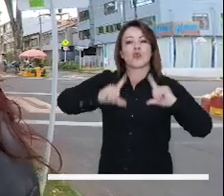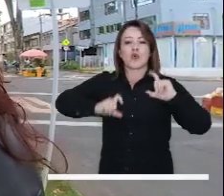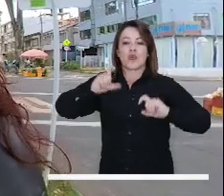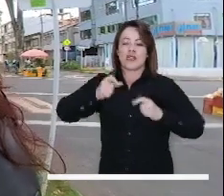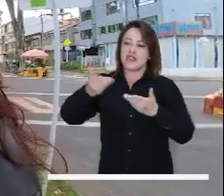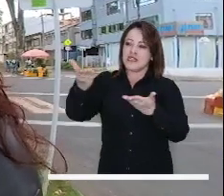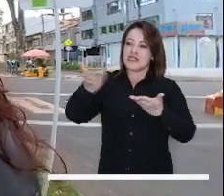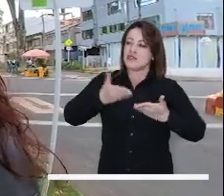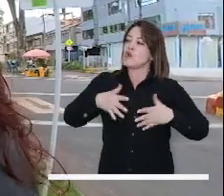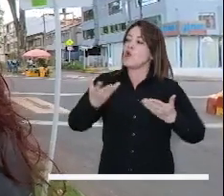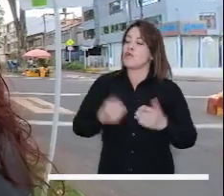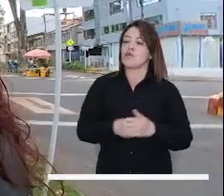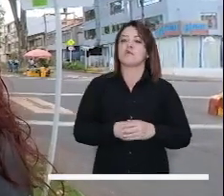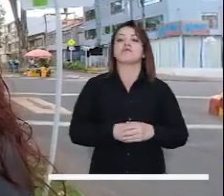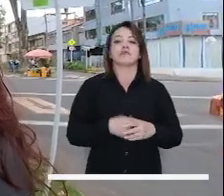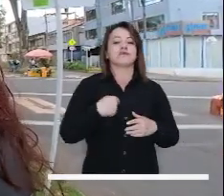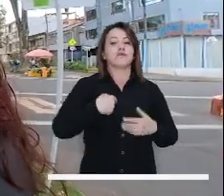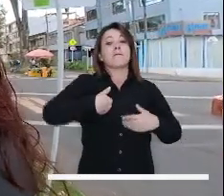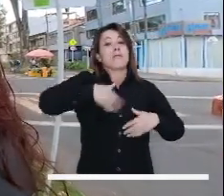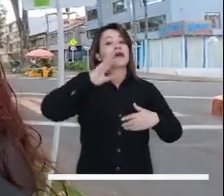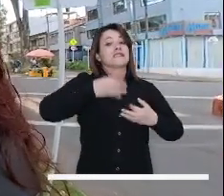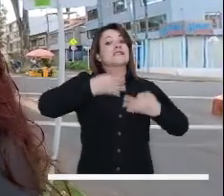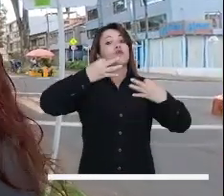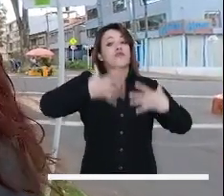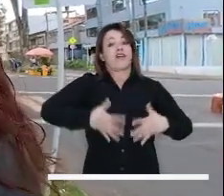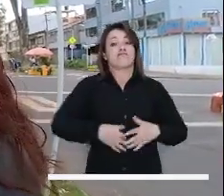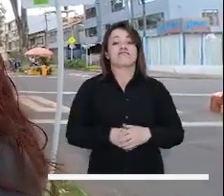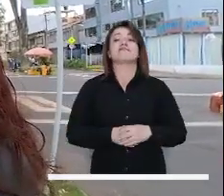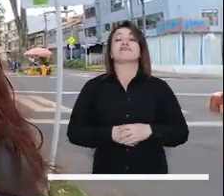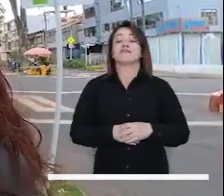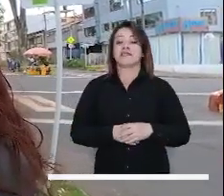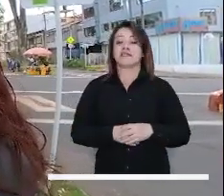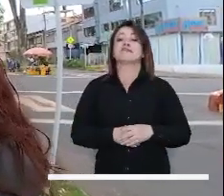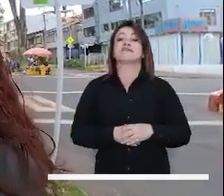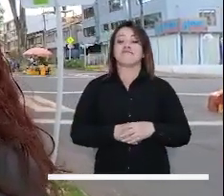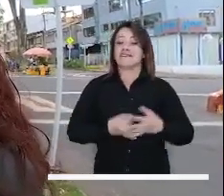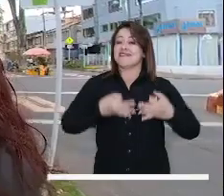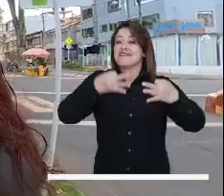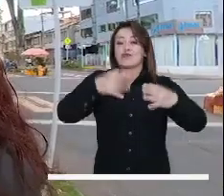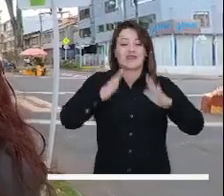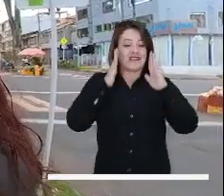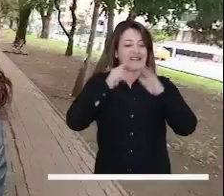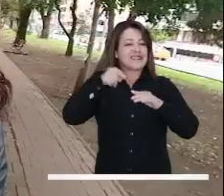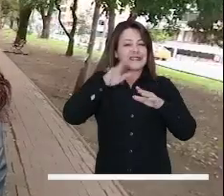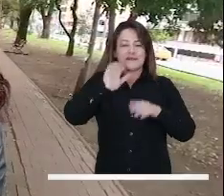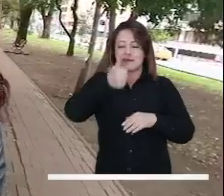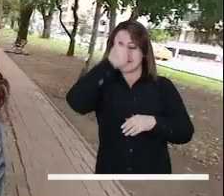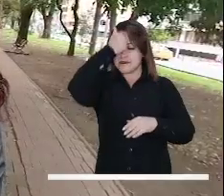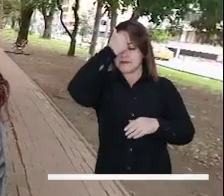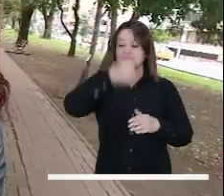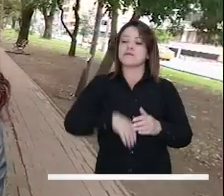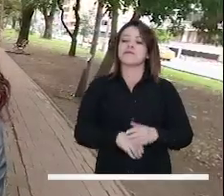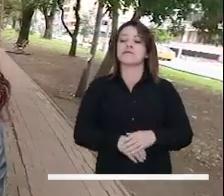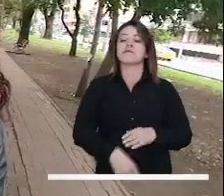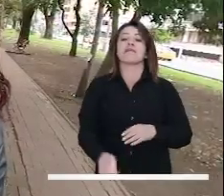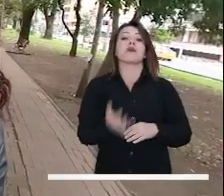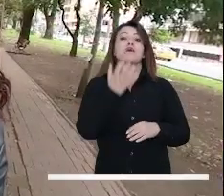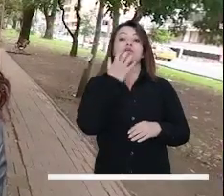y una mejor ciudad para los turistas? Trabajar sobre la seguridad, definitivamente la seguridad. Por ejemplo,